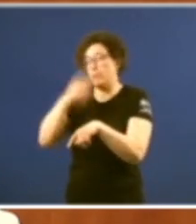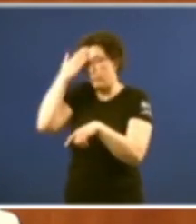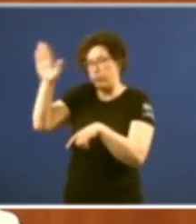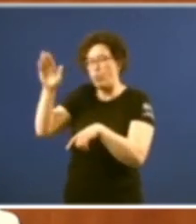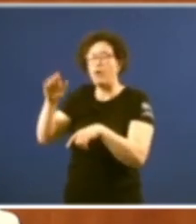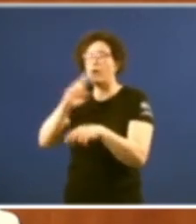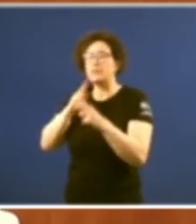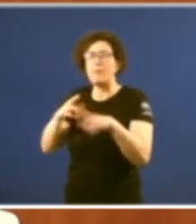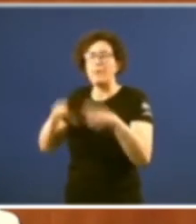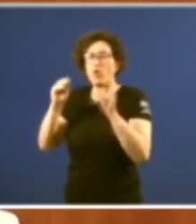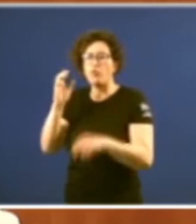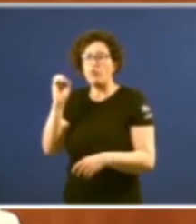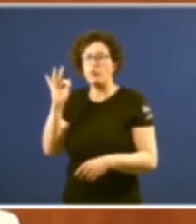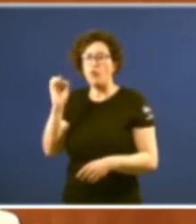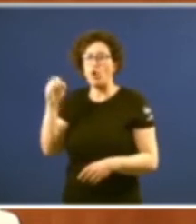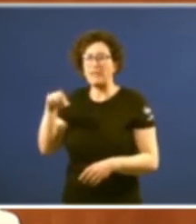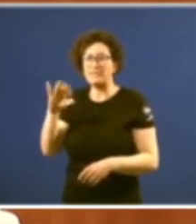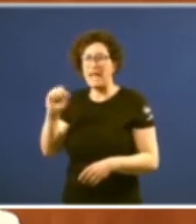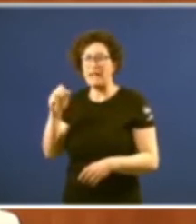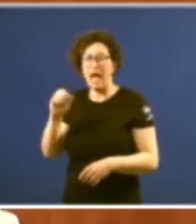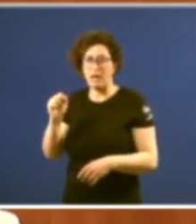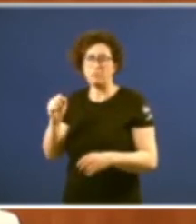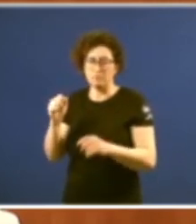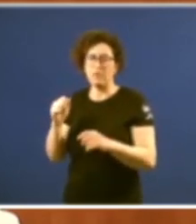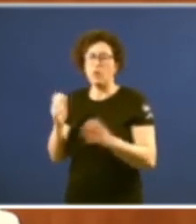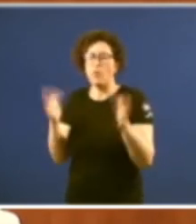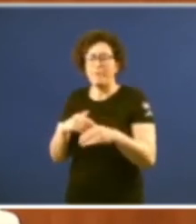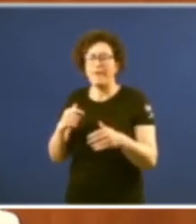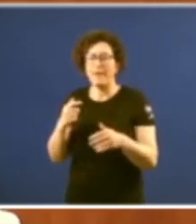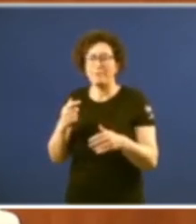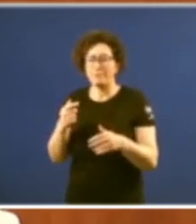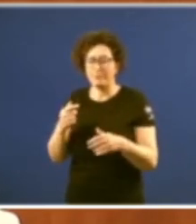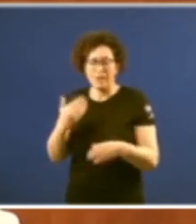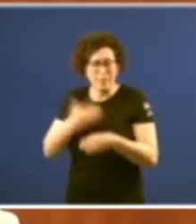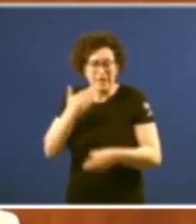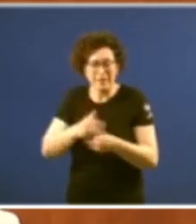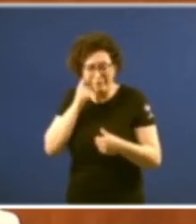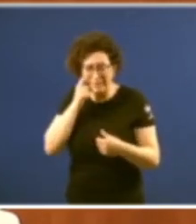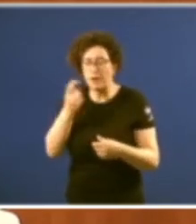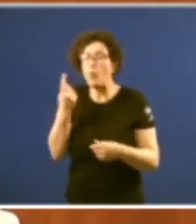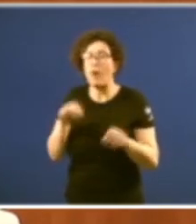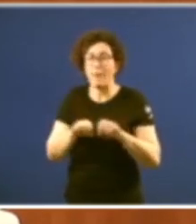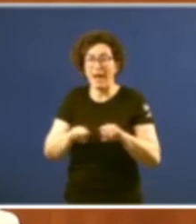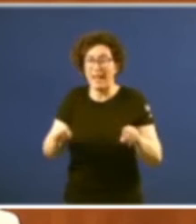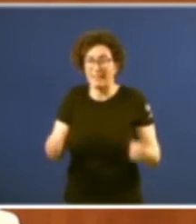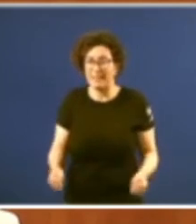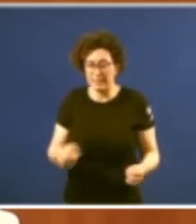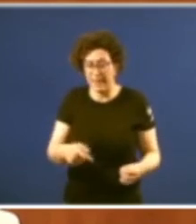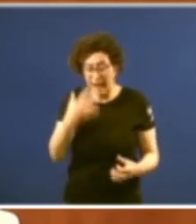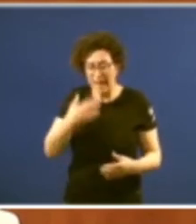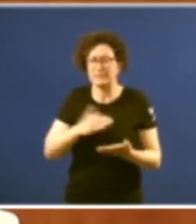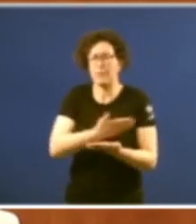Fonseca non había barreras físicas moi saludo unha pequena barandilla que no lugar de separar servía de apoio